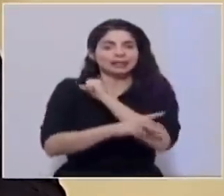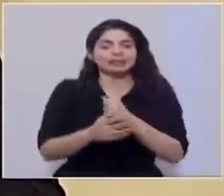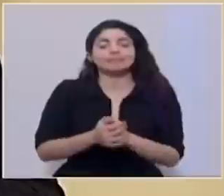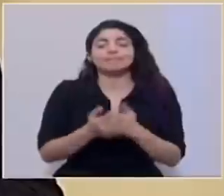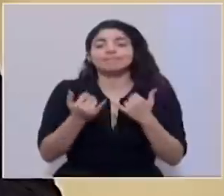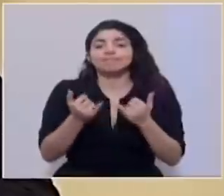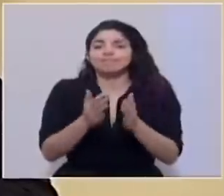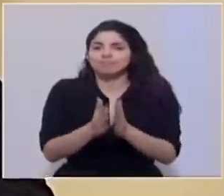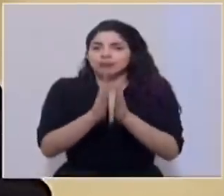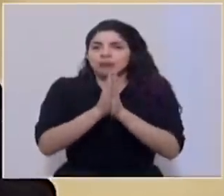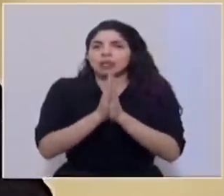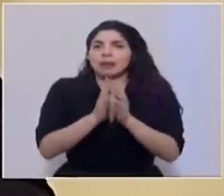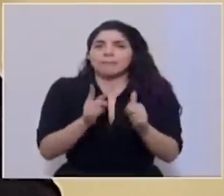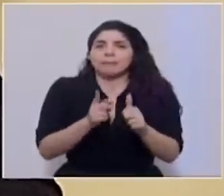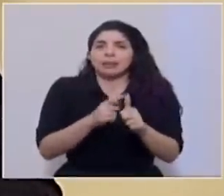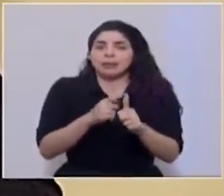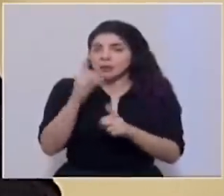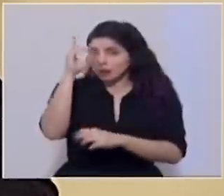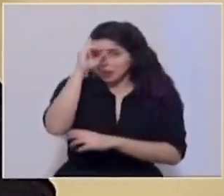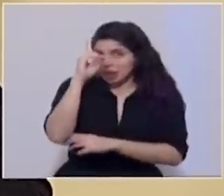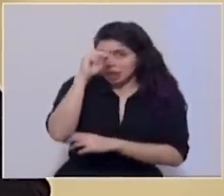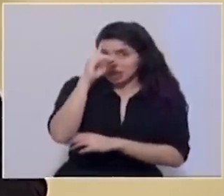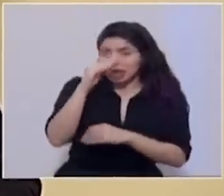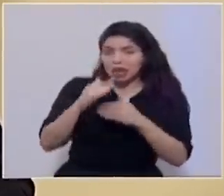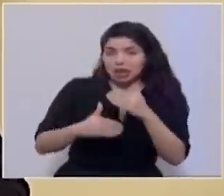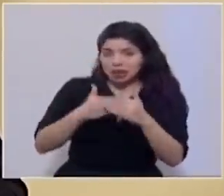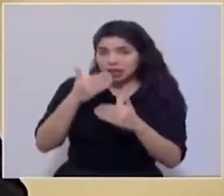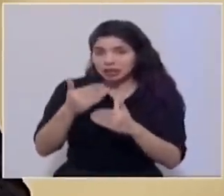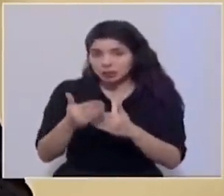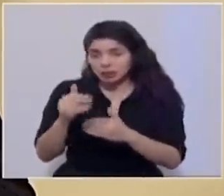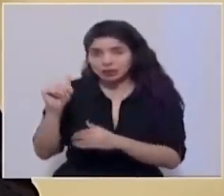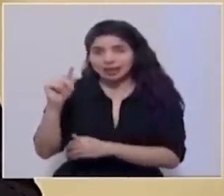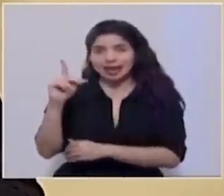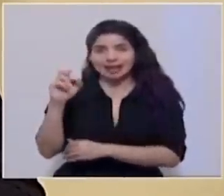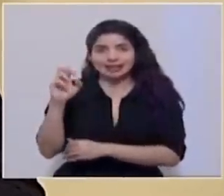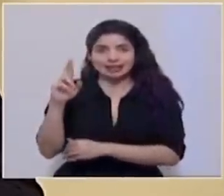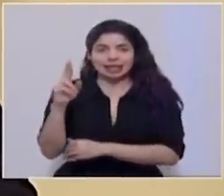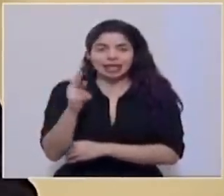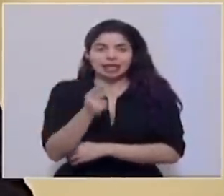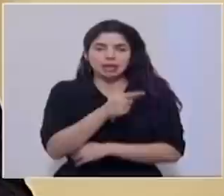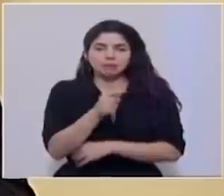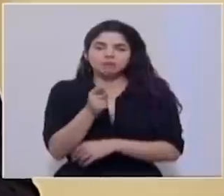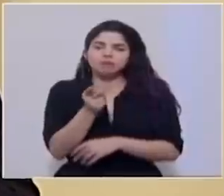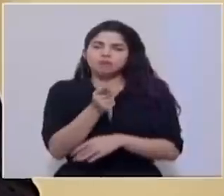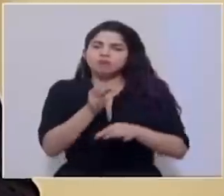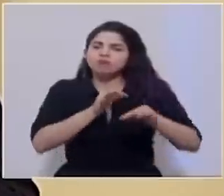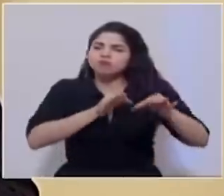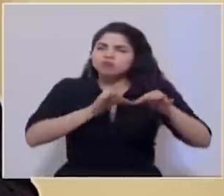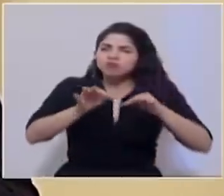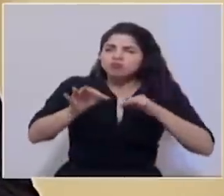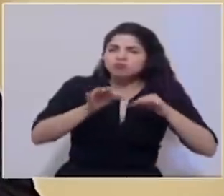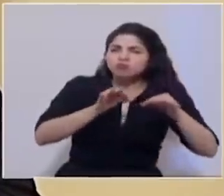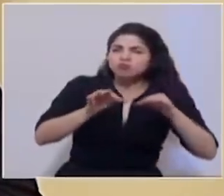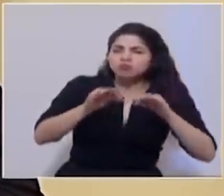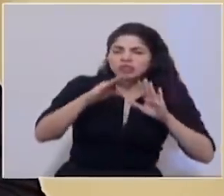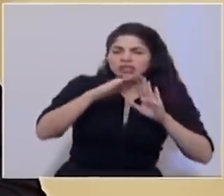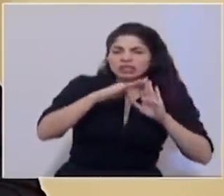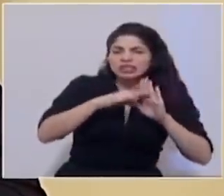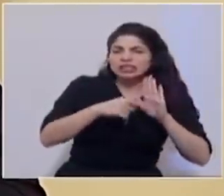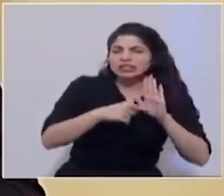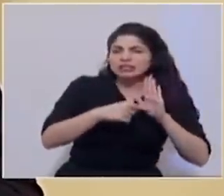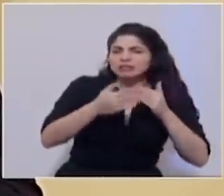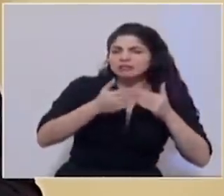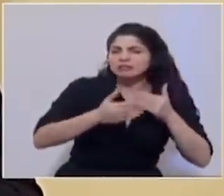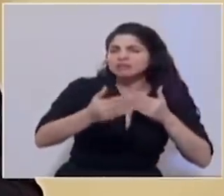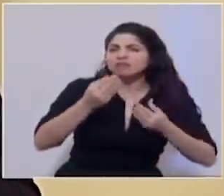solicitaría a primero don Daniel Salas y luego a don Alexander que puedan explicar en qué consiste esta etapa